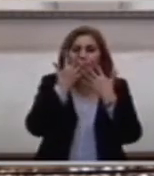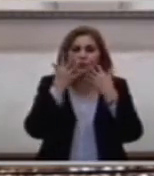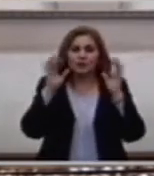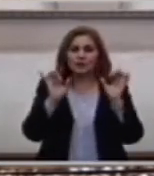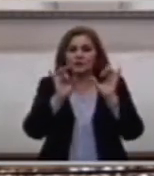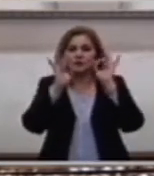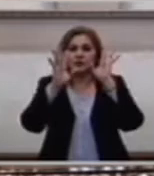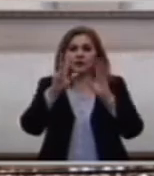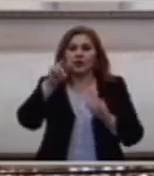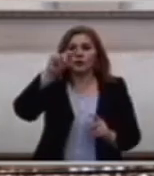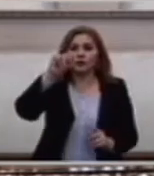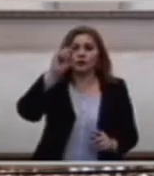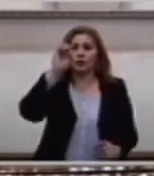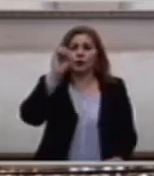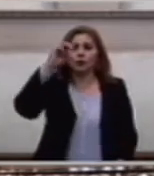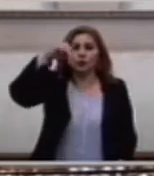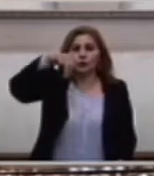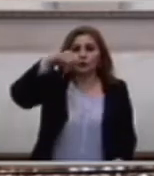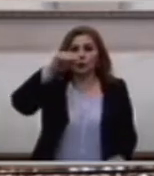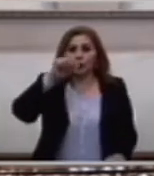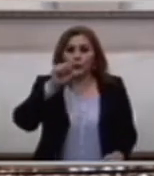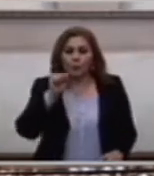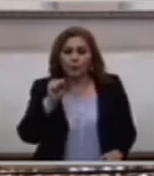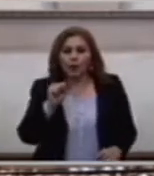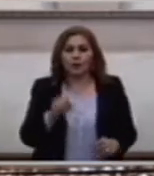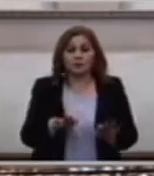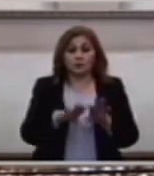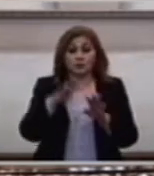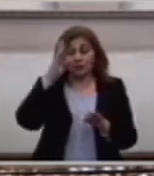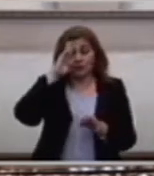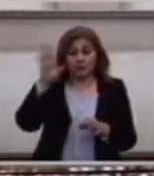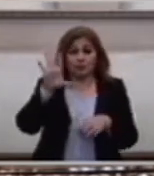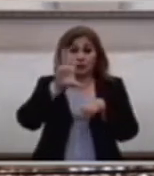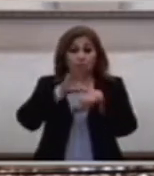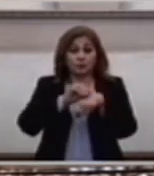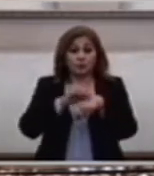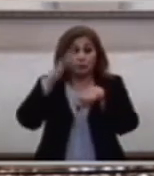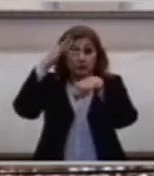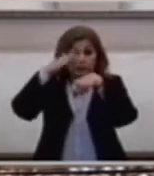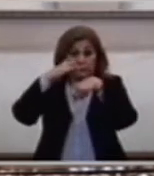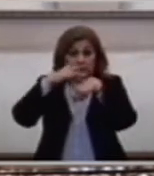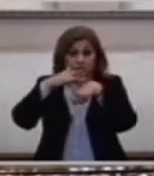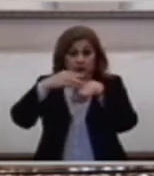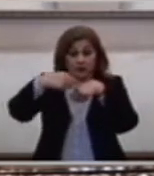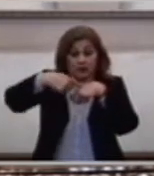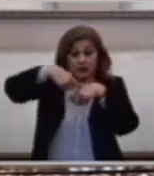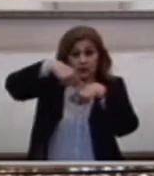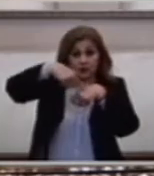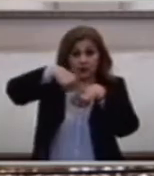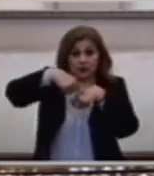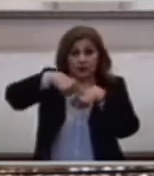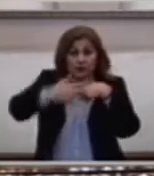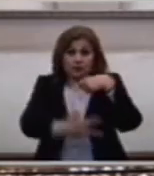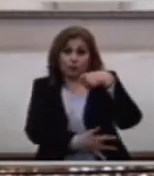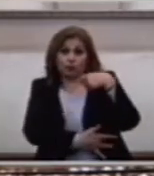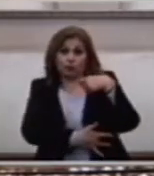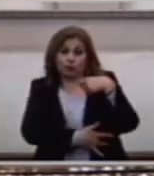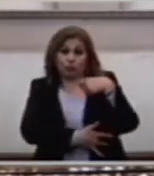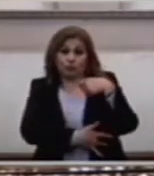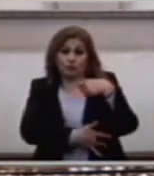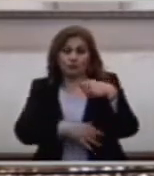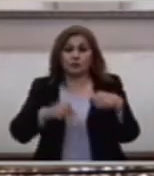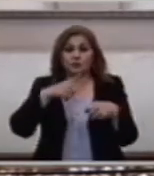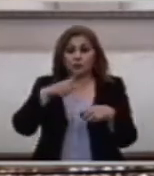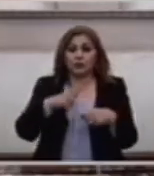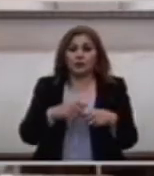Y como el Señor Le permite Tocar sus llagas Y profesar